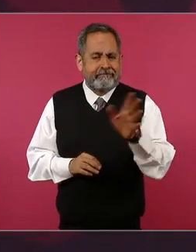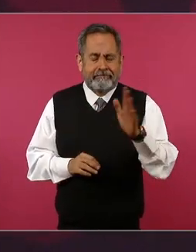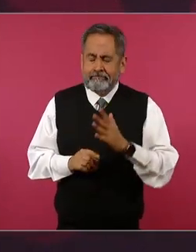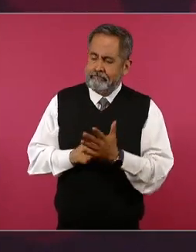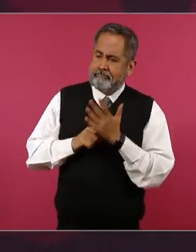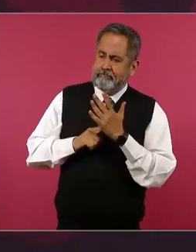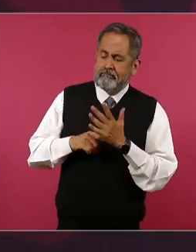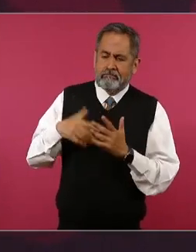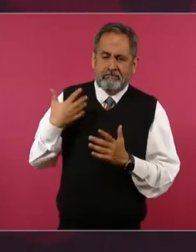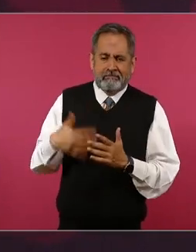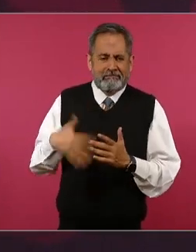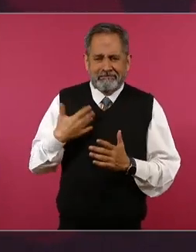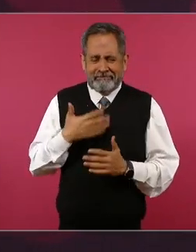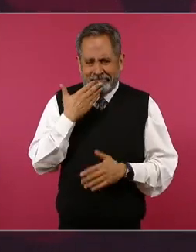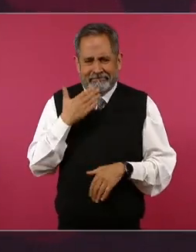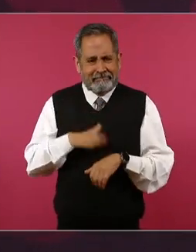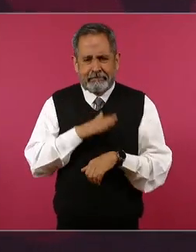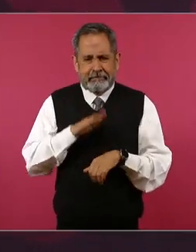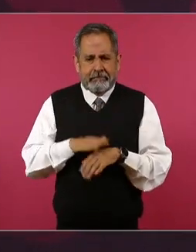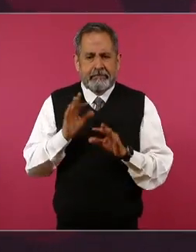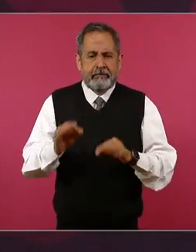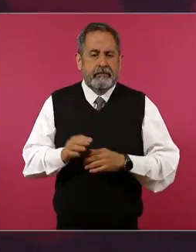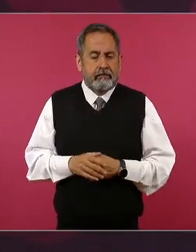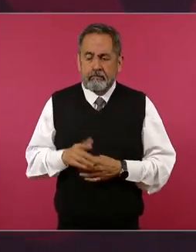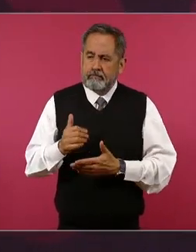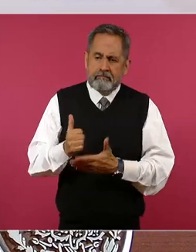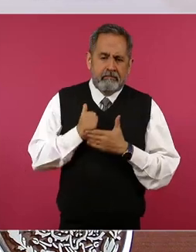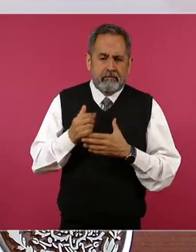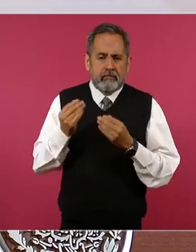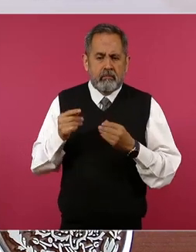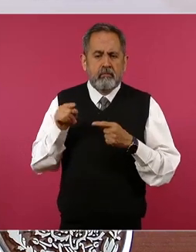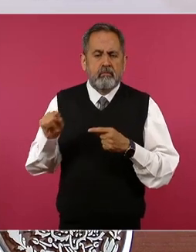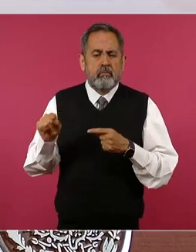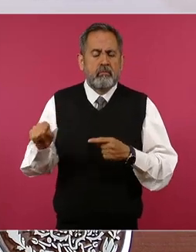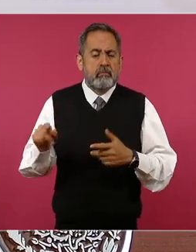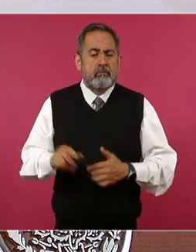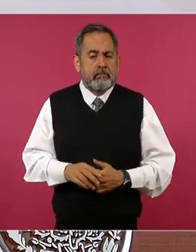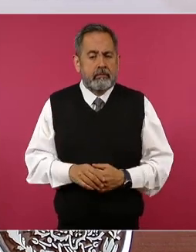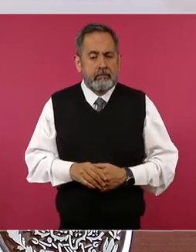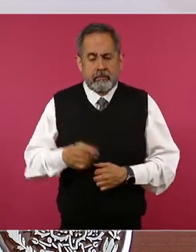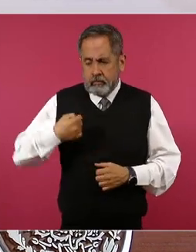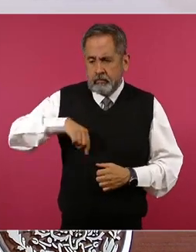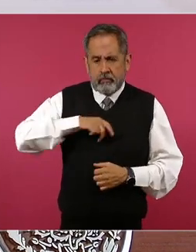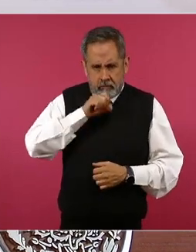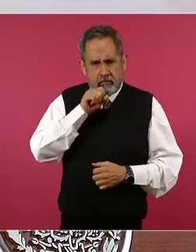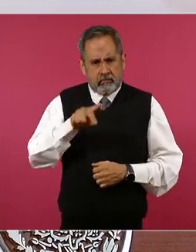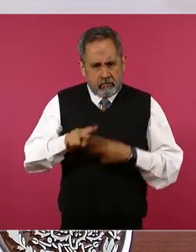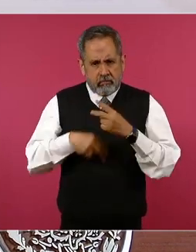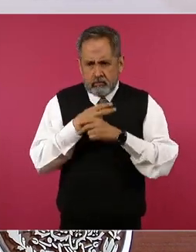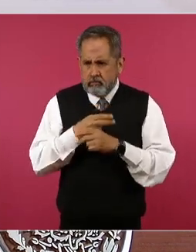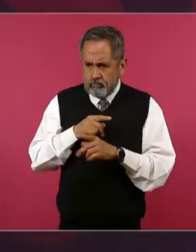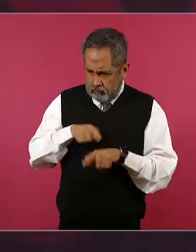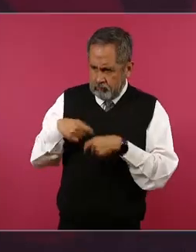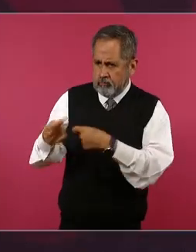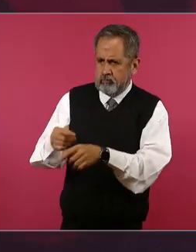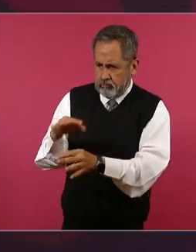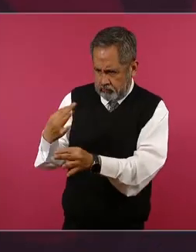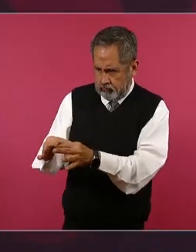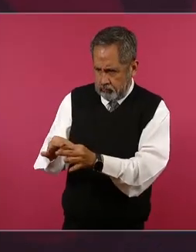ejemplares nos han ayudado mucho nosotros también le hemos cumplido